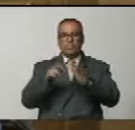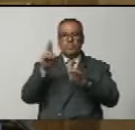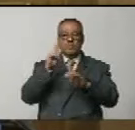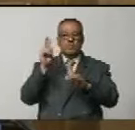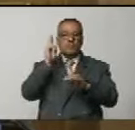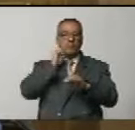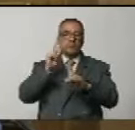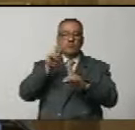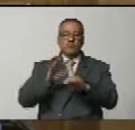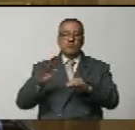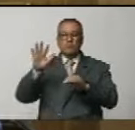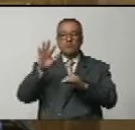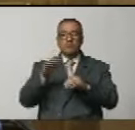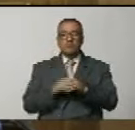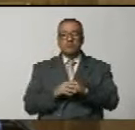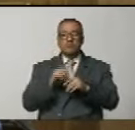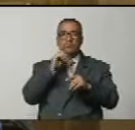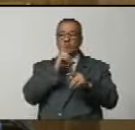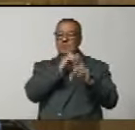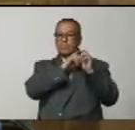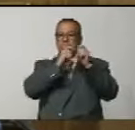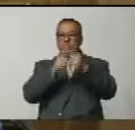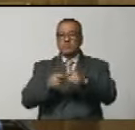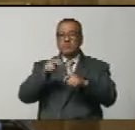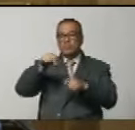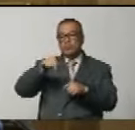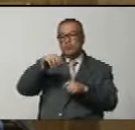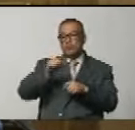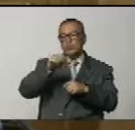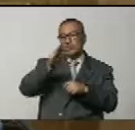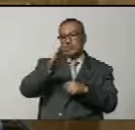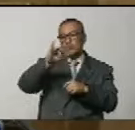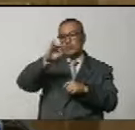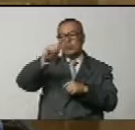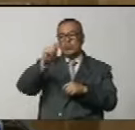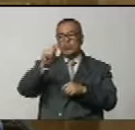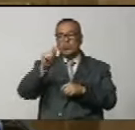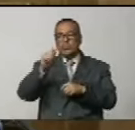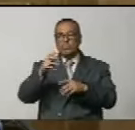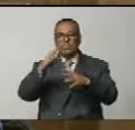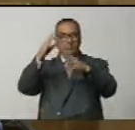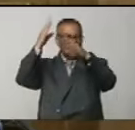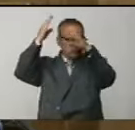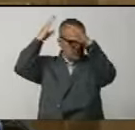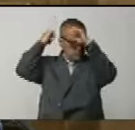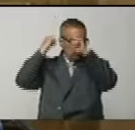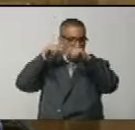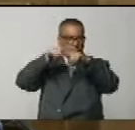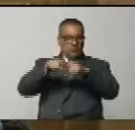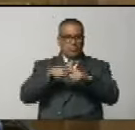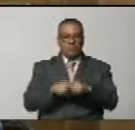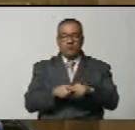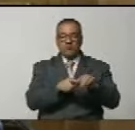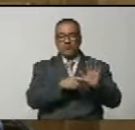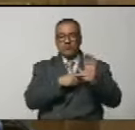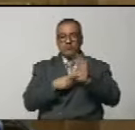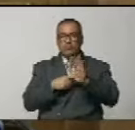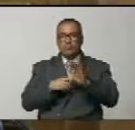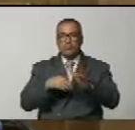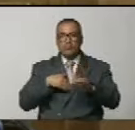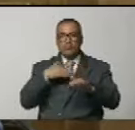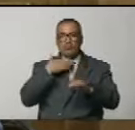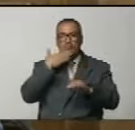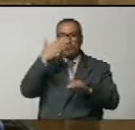la República Bolivariana de Venezuela, para nombrar al ciudadano Nabil Abul Khaled como embajador extraordinario y plenipotenciario en los